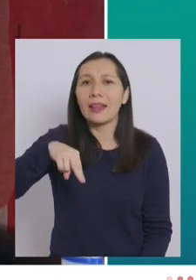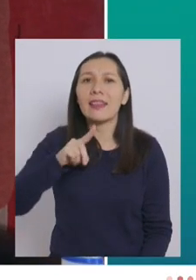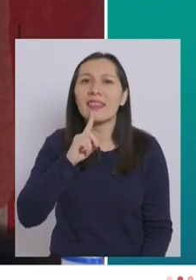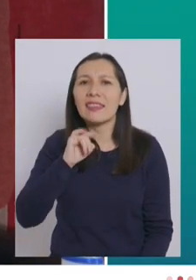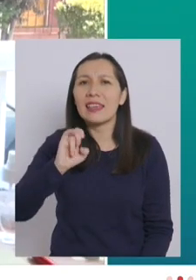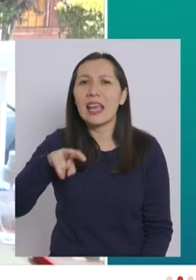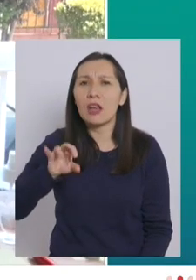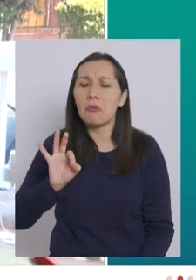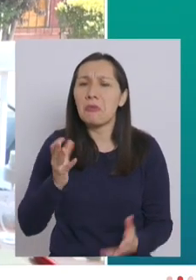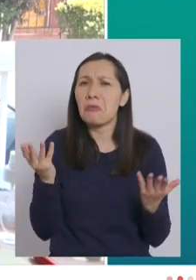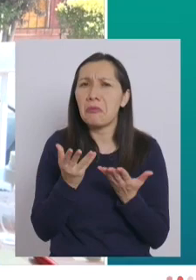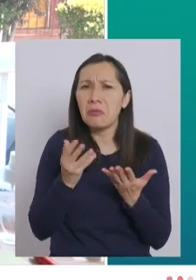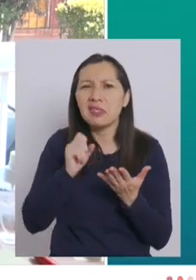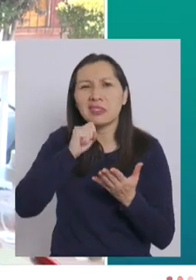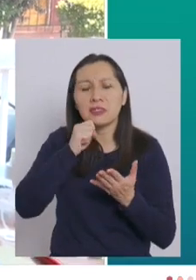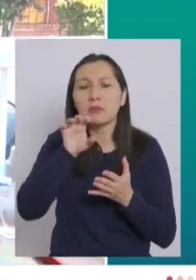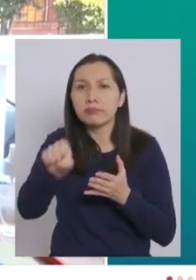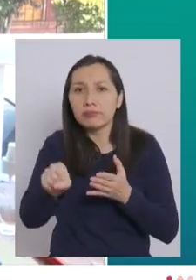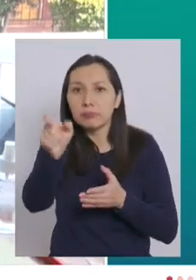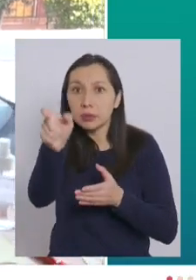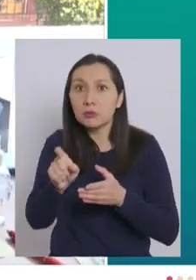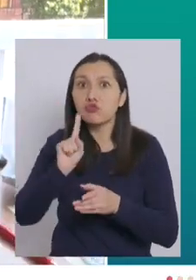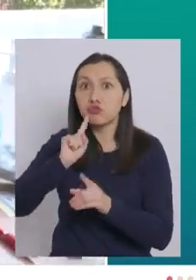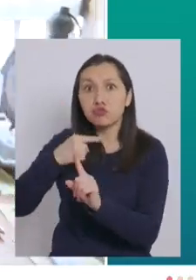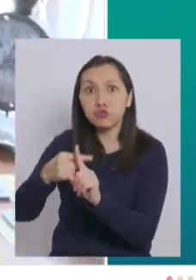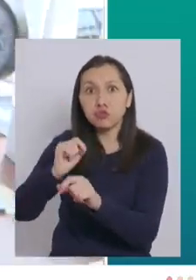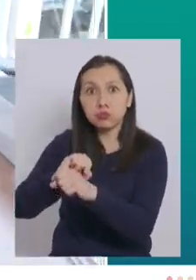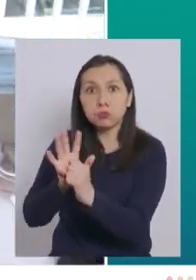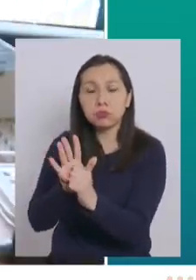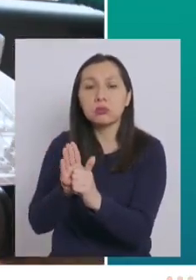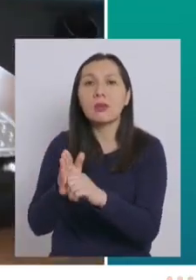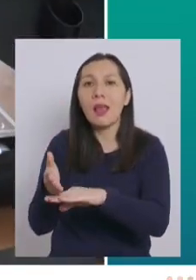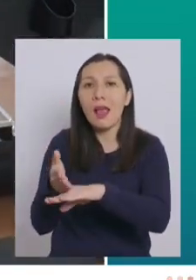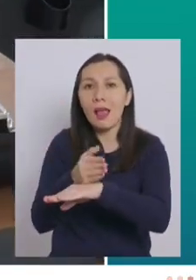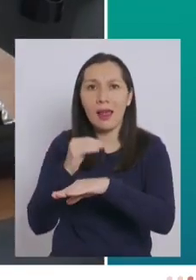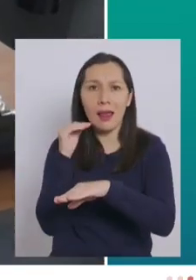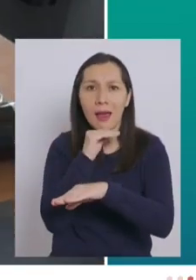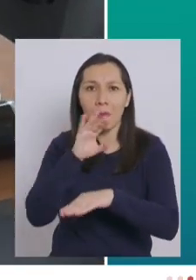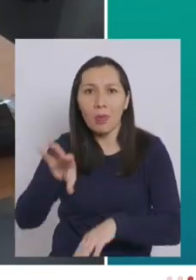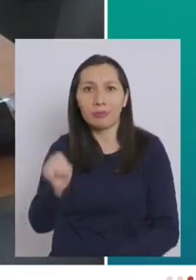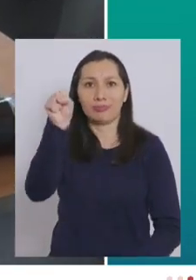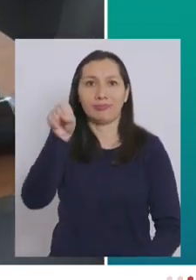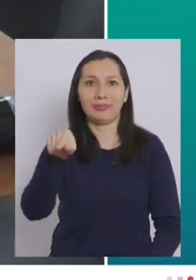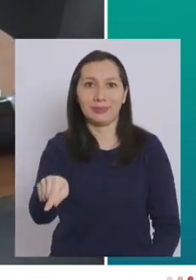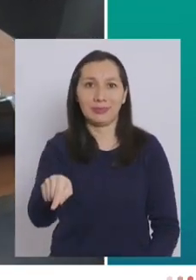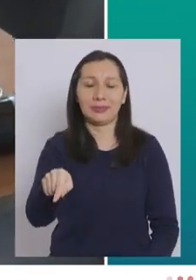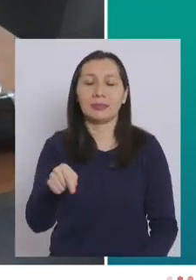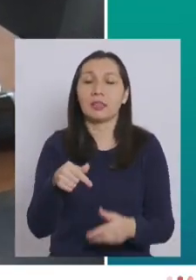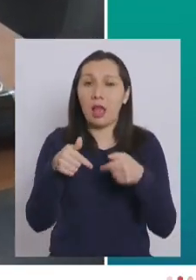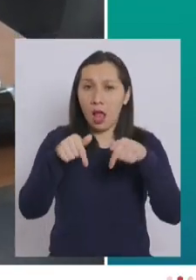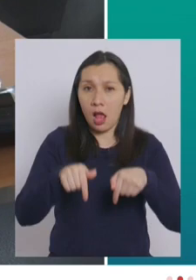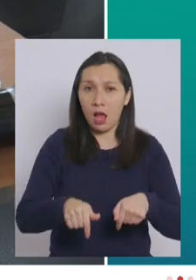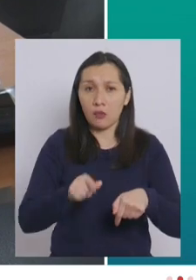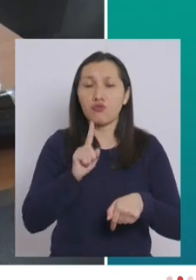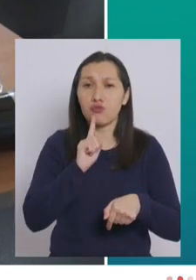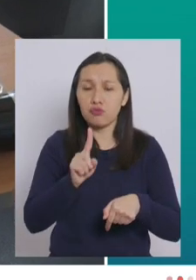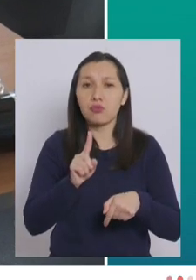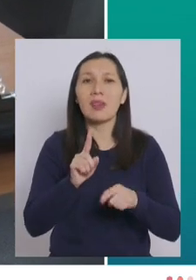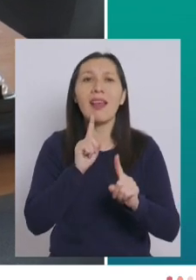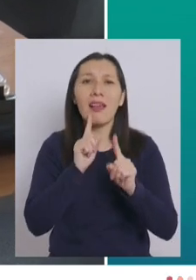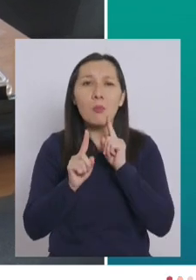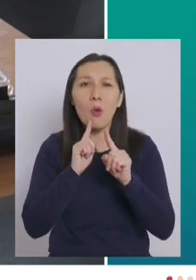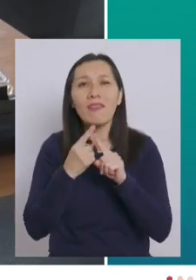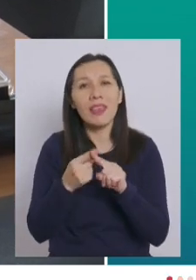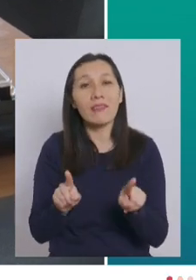permite no solamente detectar a las personas positivas, sino que detectarlas oportunamente. Hoy día estamos con este test de